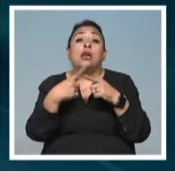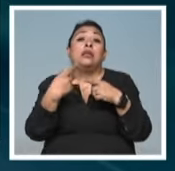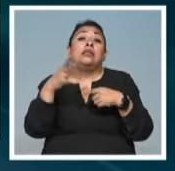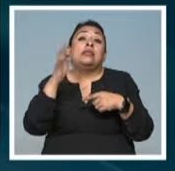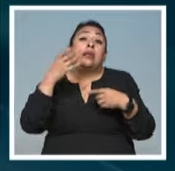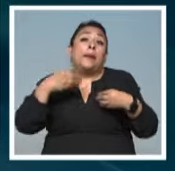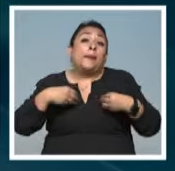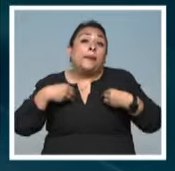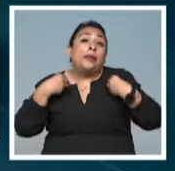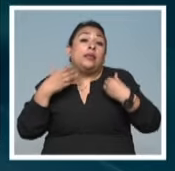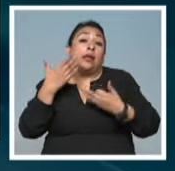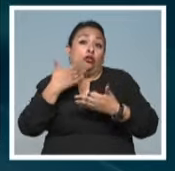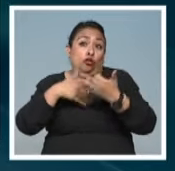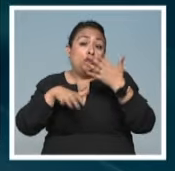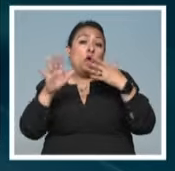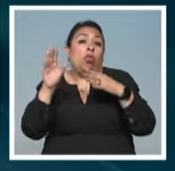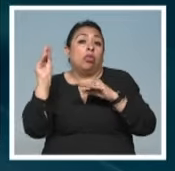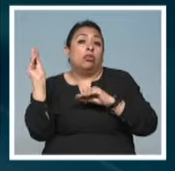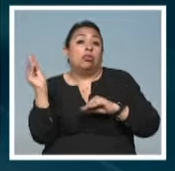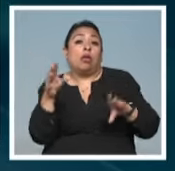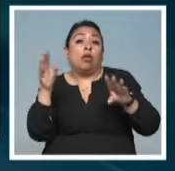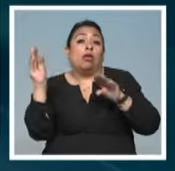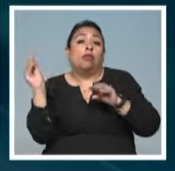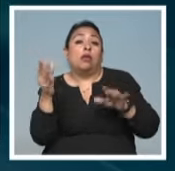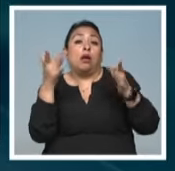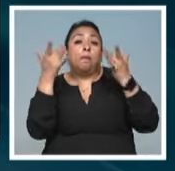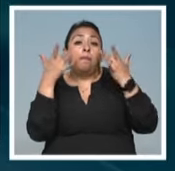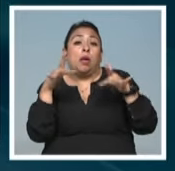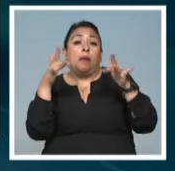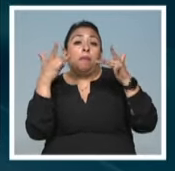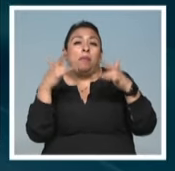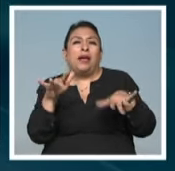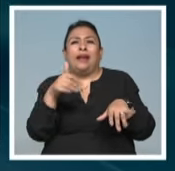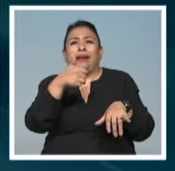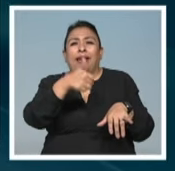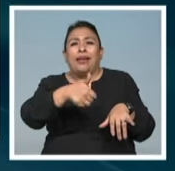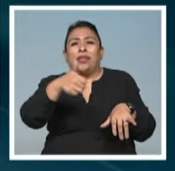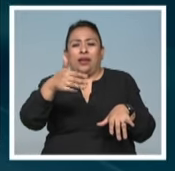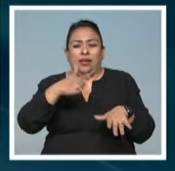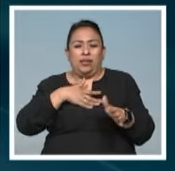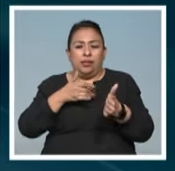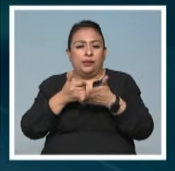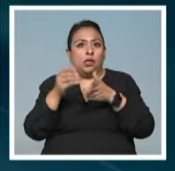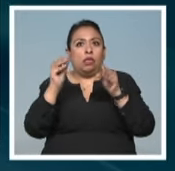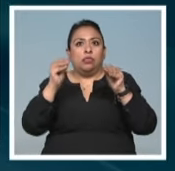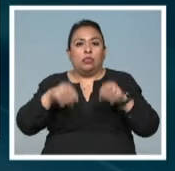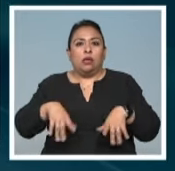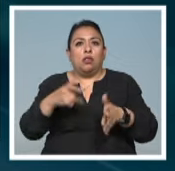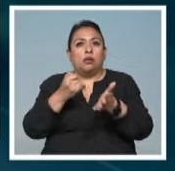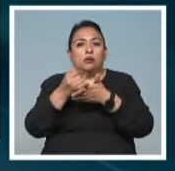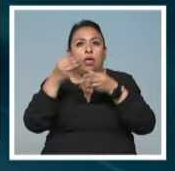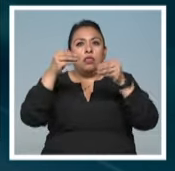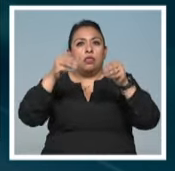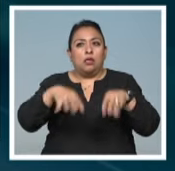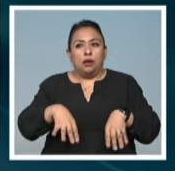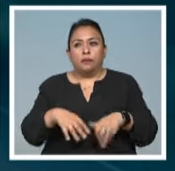posibles que todos vamos abandonando en el camino con cada una de nuestras decisiones.